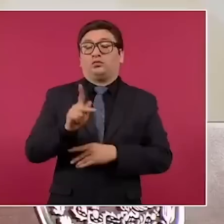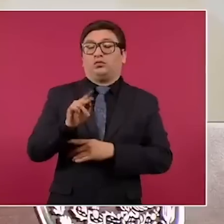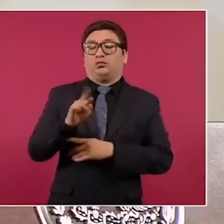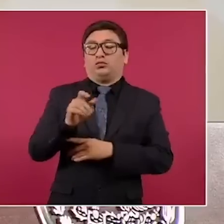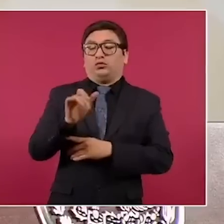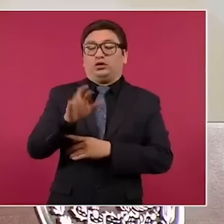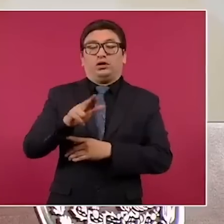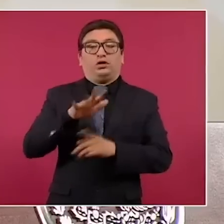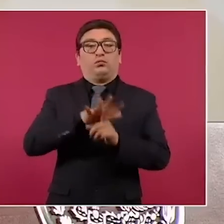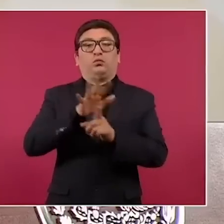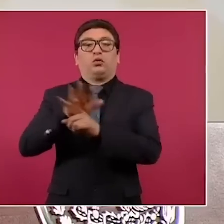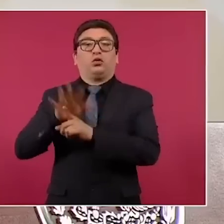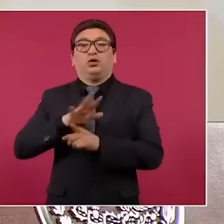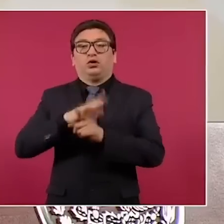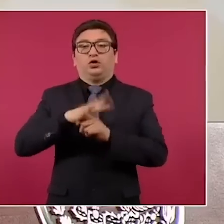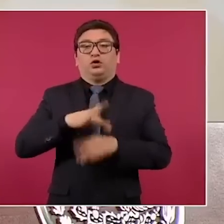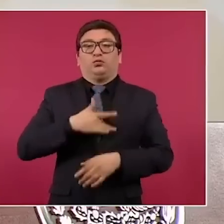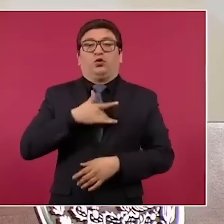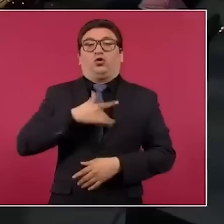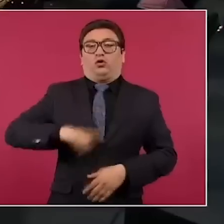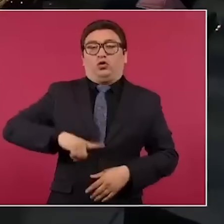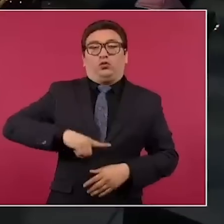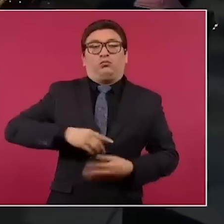es paternalismo.